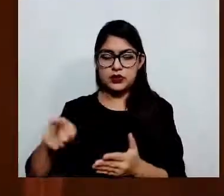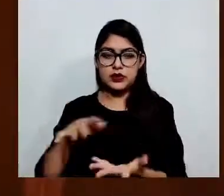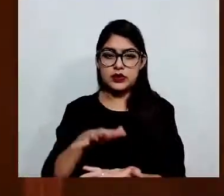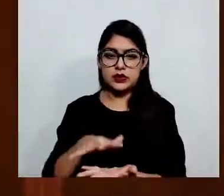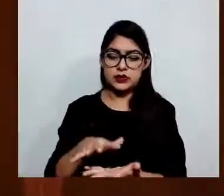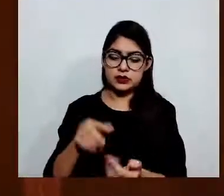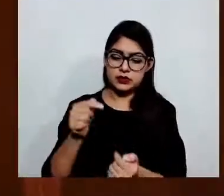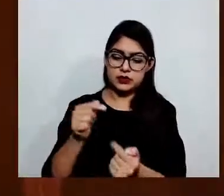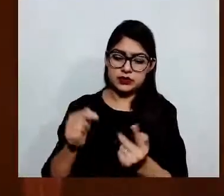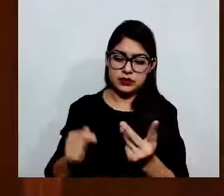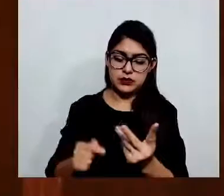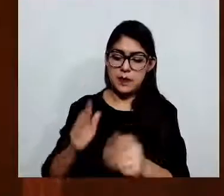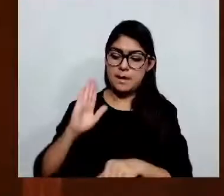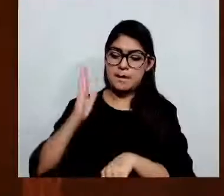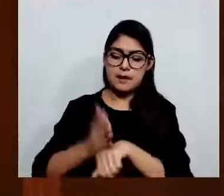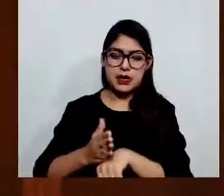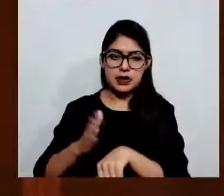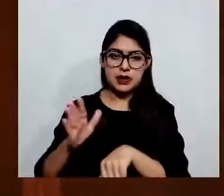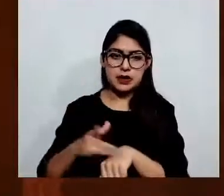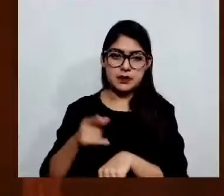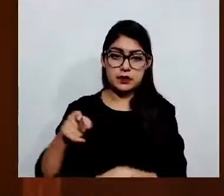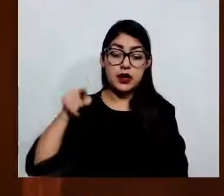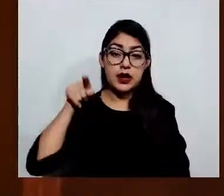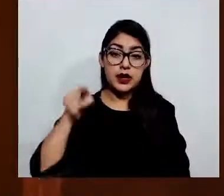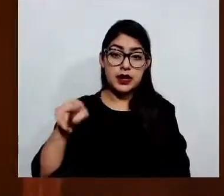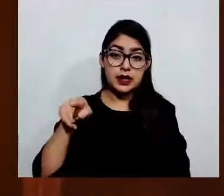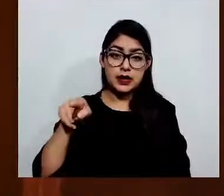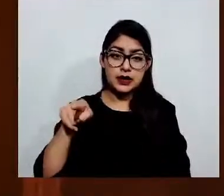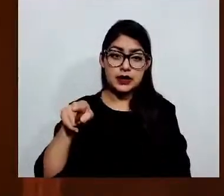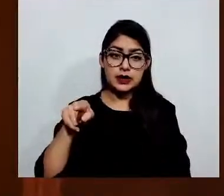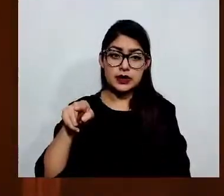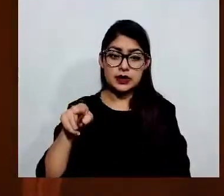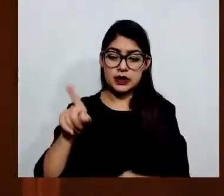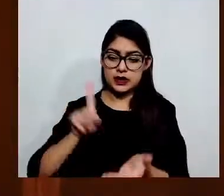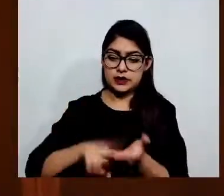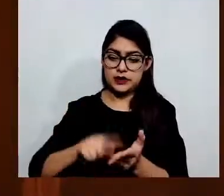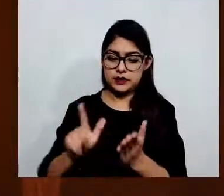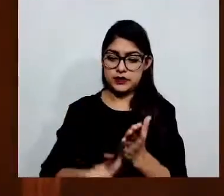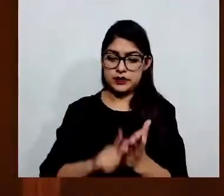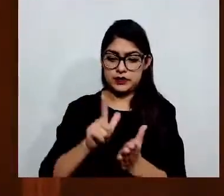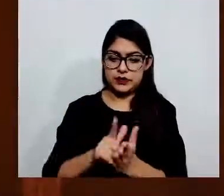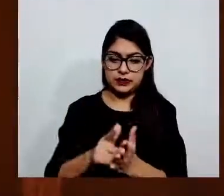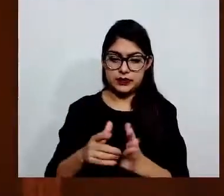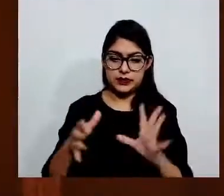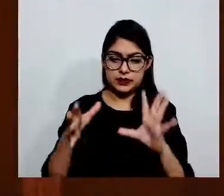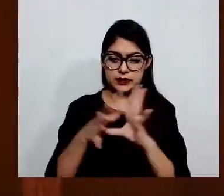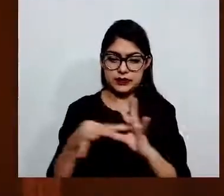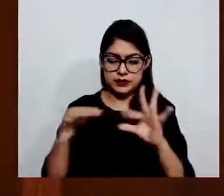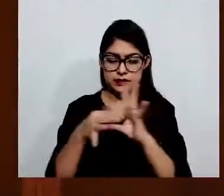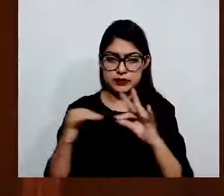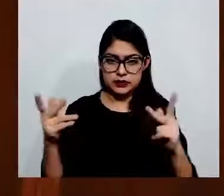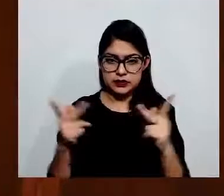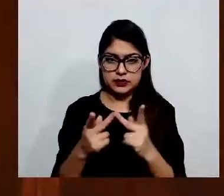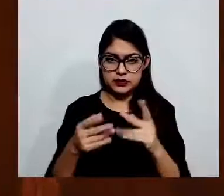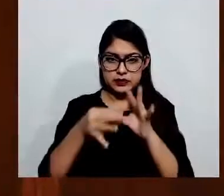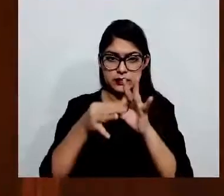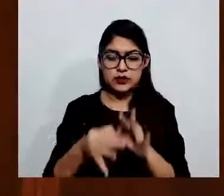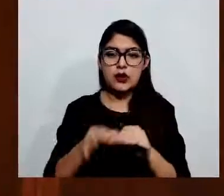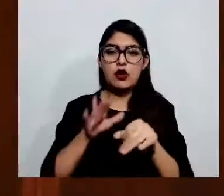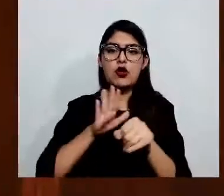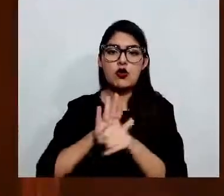no esté decretada por una ley exactamente aplicable al delito de que se trata. Por lo que debe